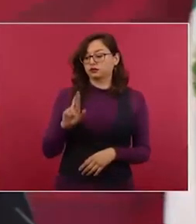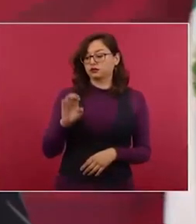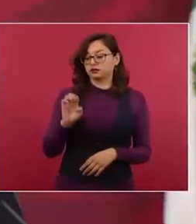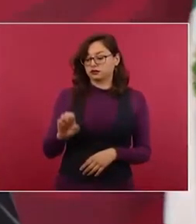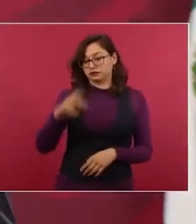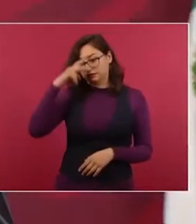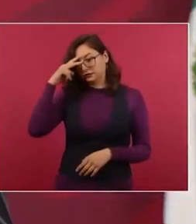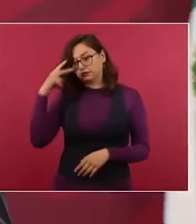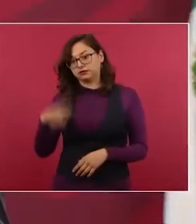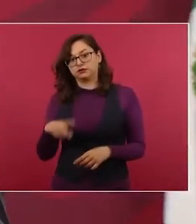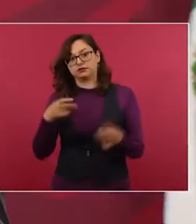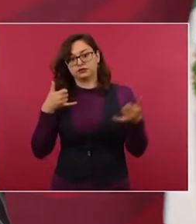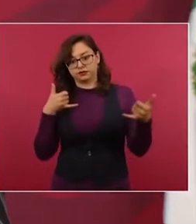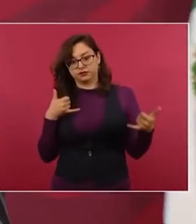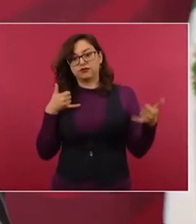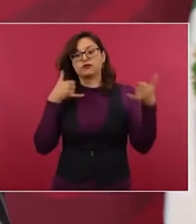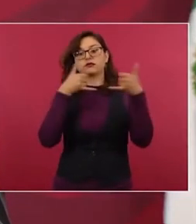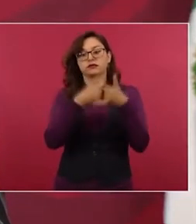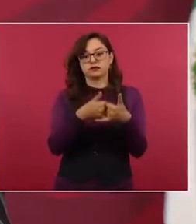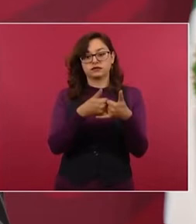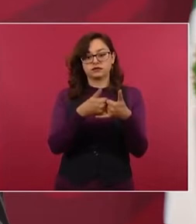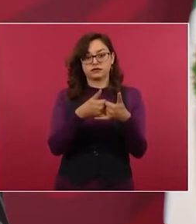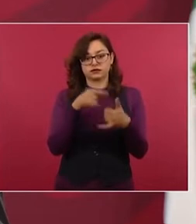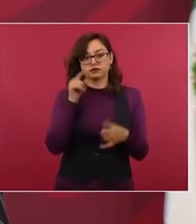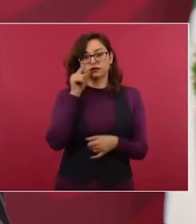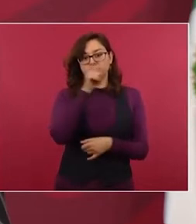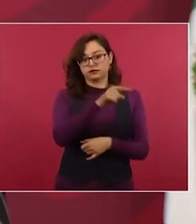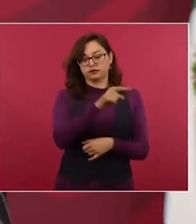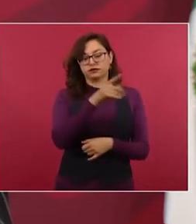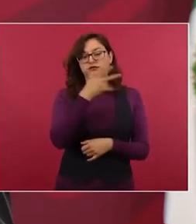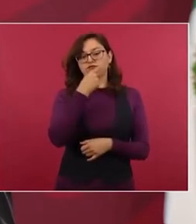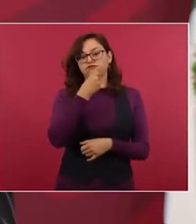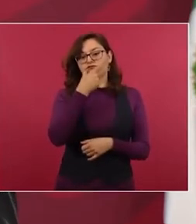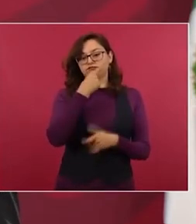México, Marcelo Ebrard, con el señor Blinken,